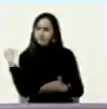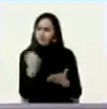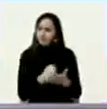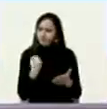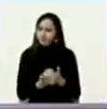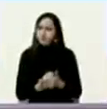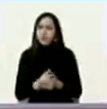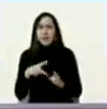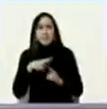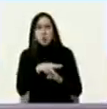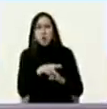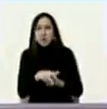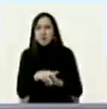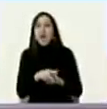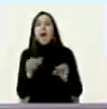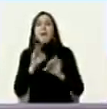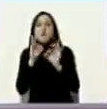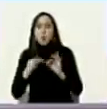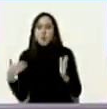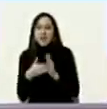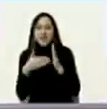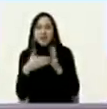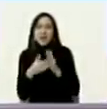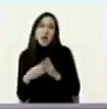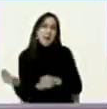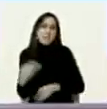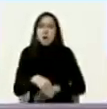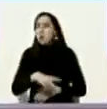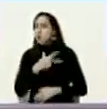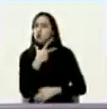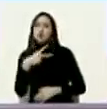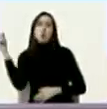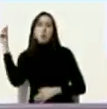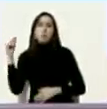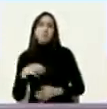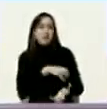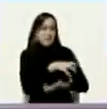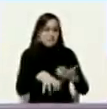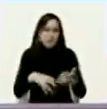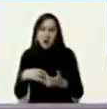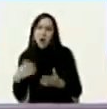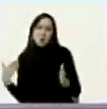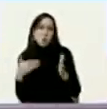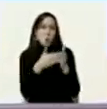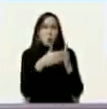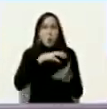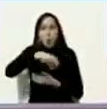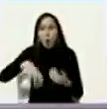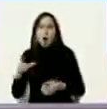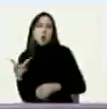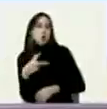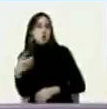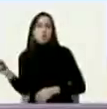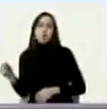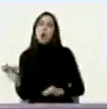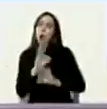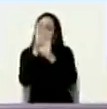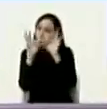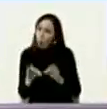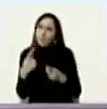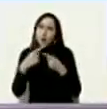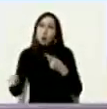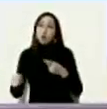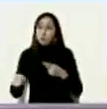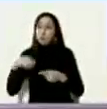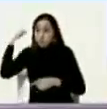violencia con más violencia el terrorismo con más terrorismo así no dijo el comandante Chávez busquen la grabación